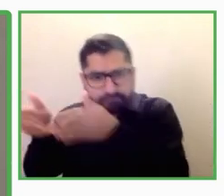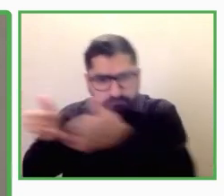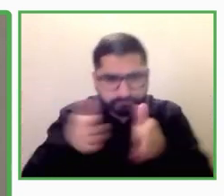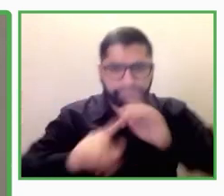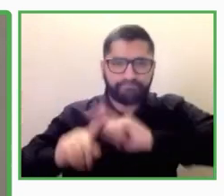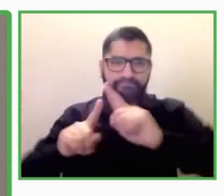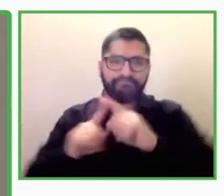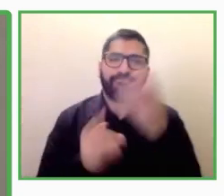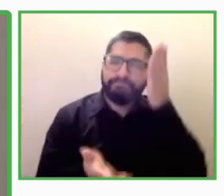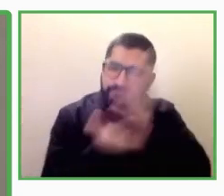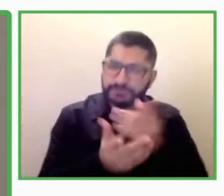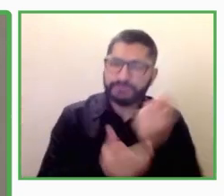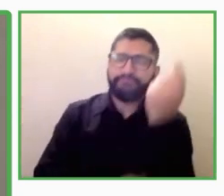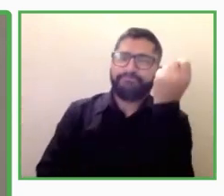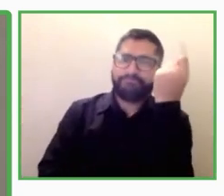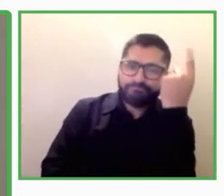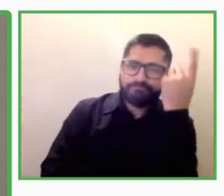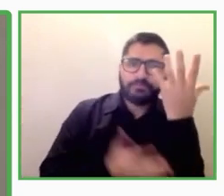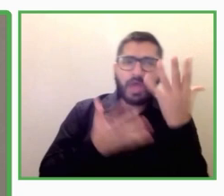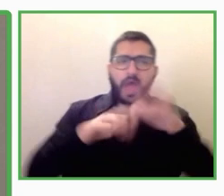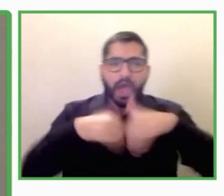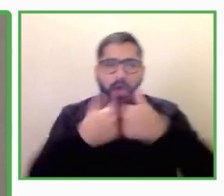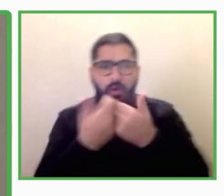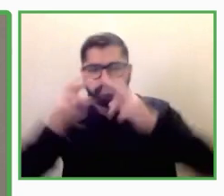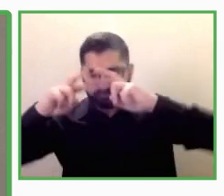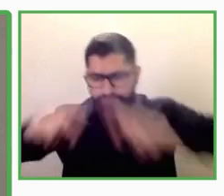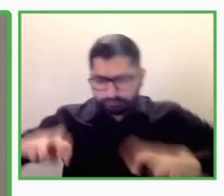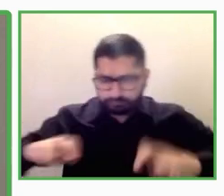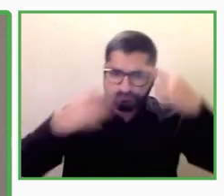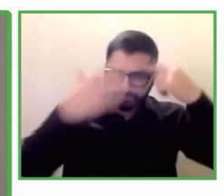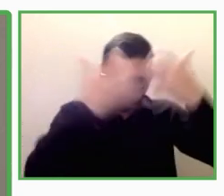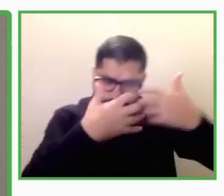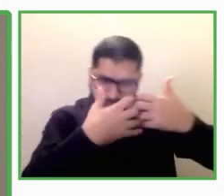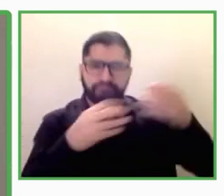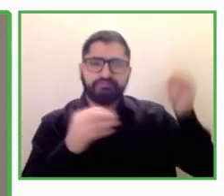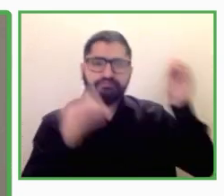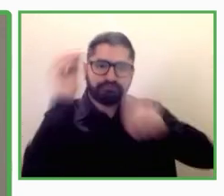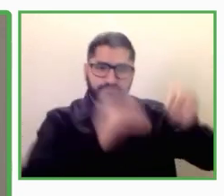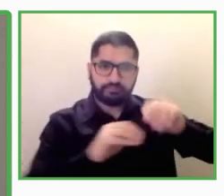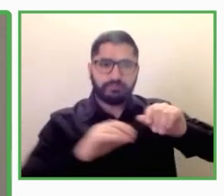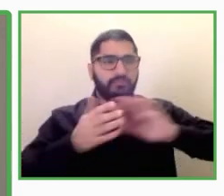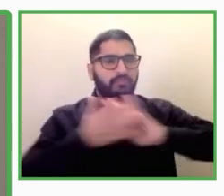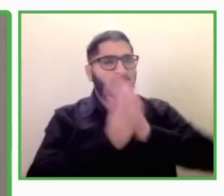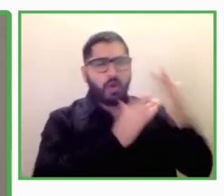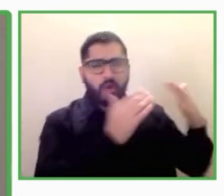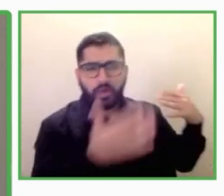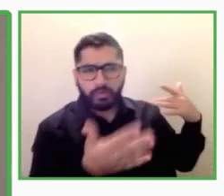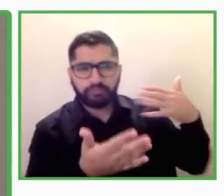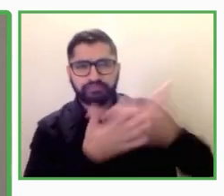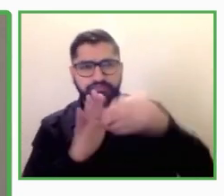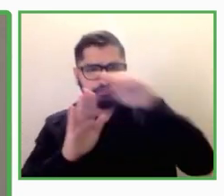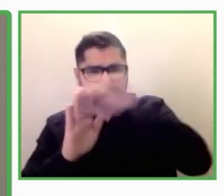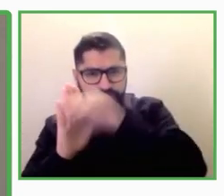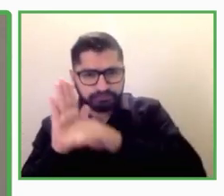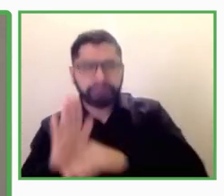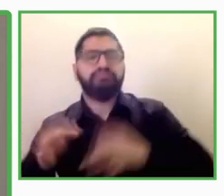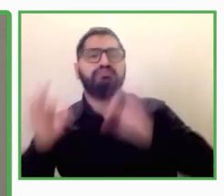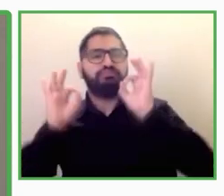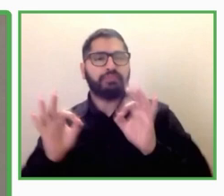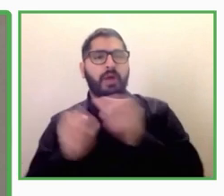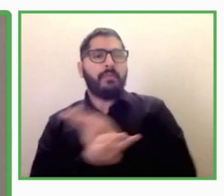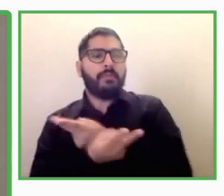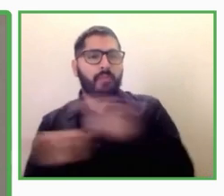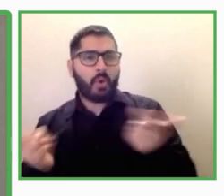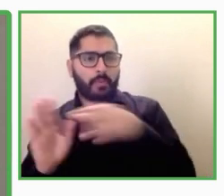discapacidad, es decir, todas las políticas públicas que hay que poner en marcha para que las personas con discapacidad y todo lo que está